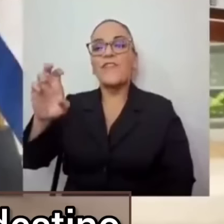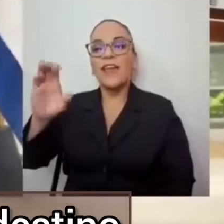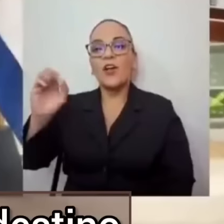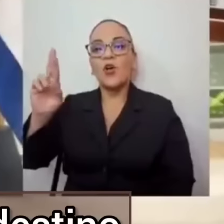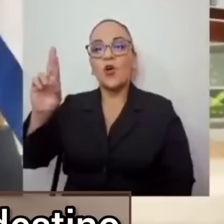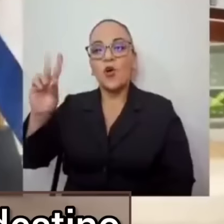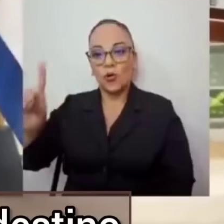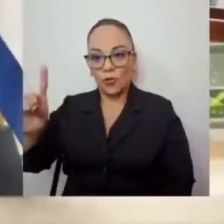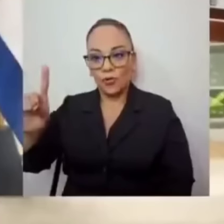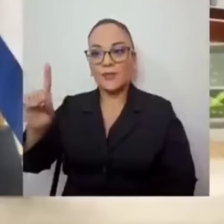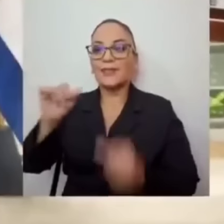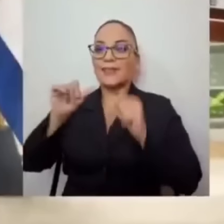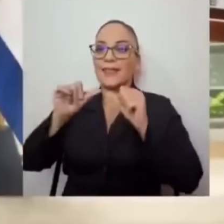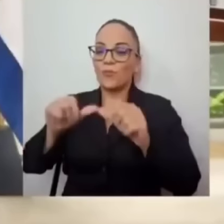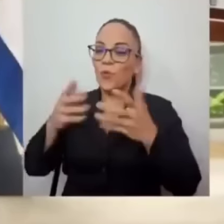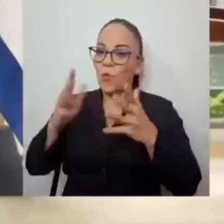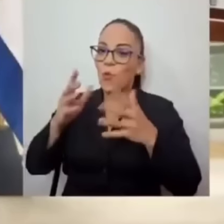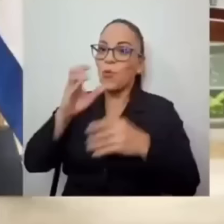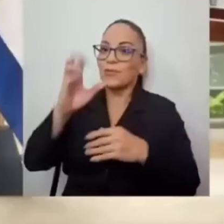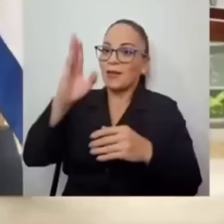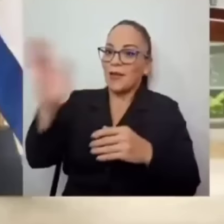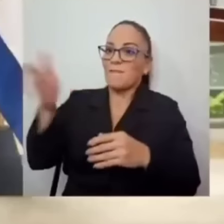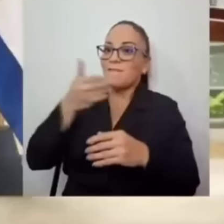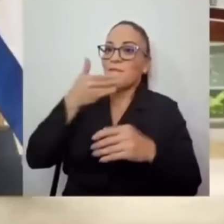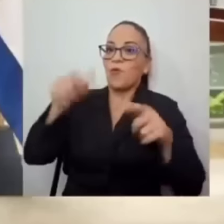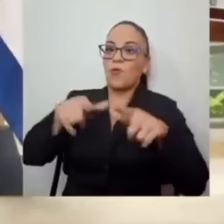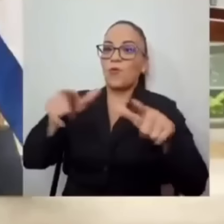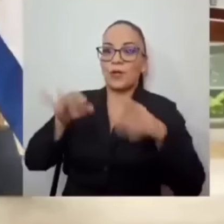como el mejor destino en el mundo para pensionarse,